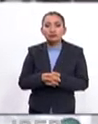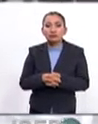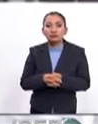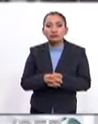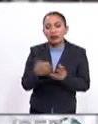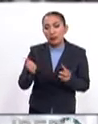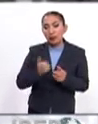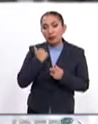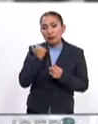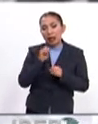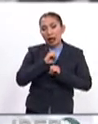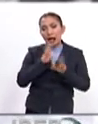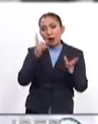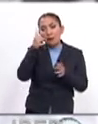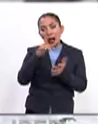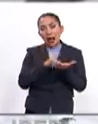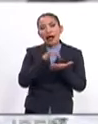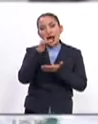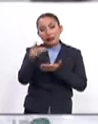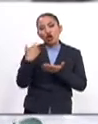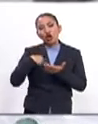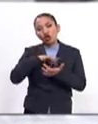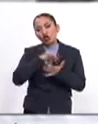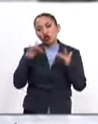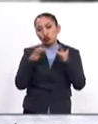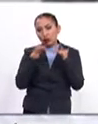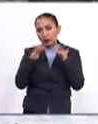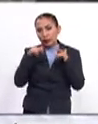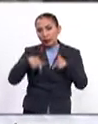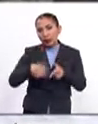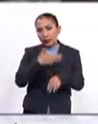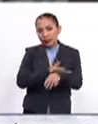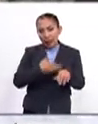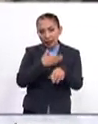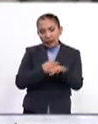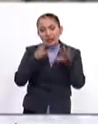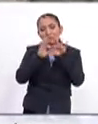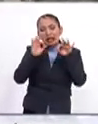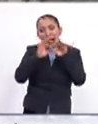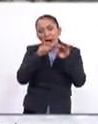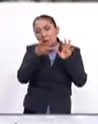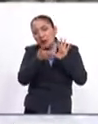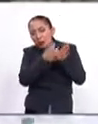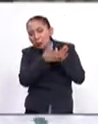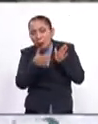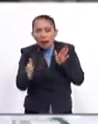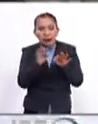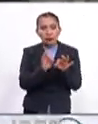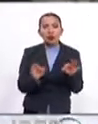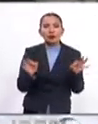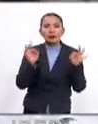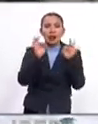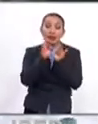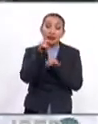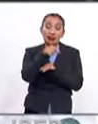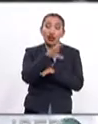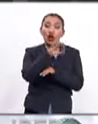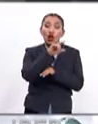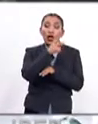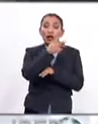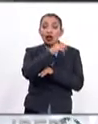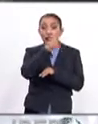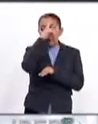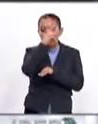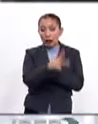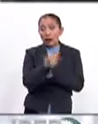aprovechar por supuesto para agradecerle que haya estado con nosotros esta tarde y explicarnos al menos la importancia del Colegio de